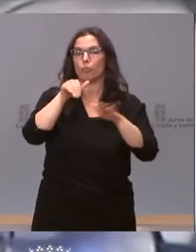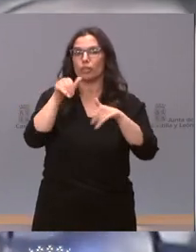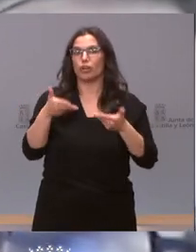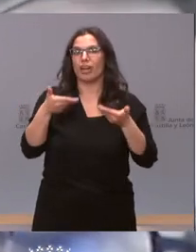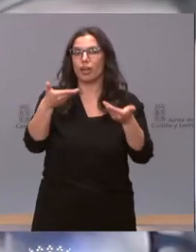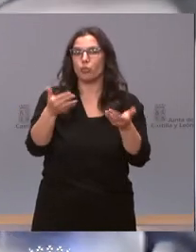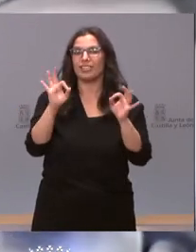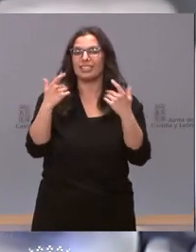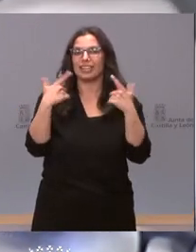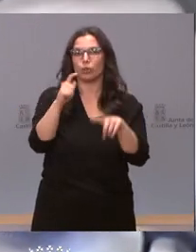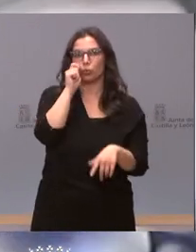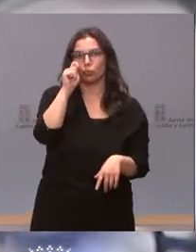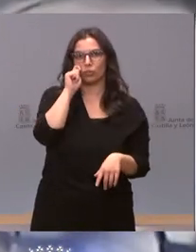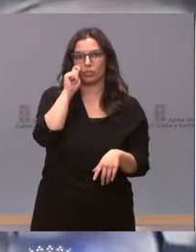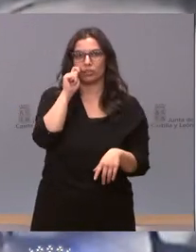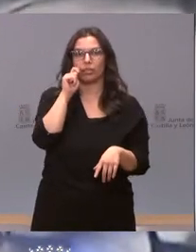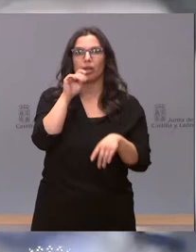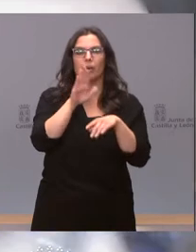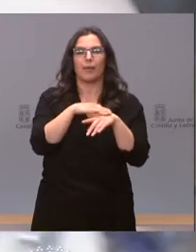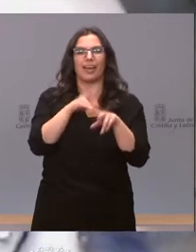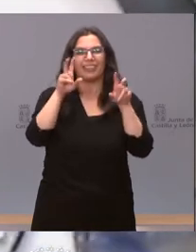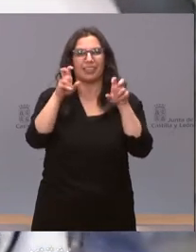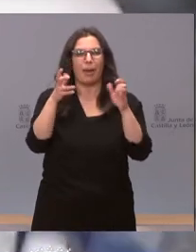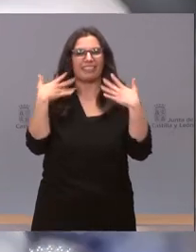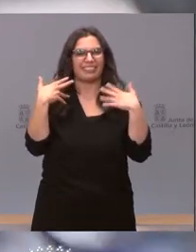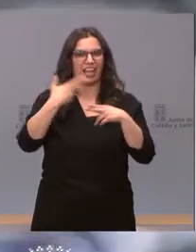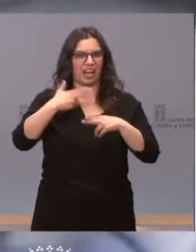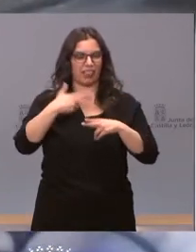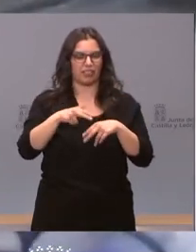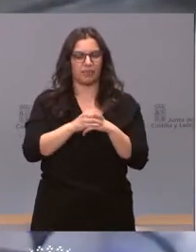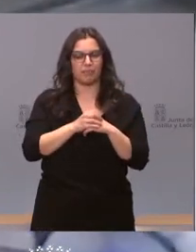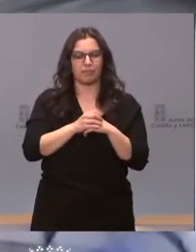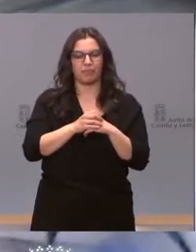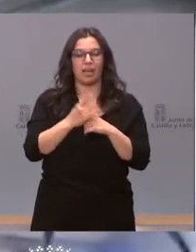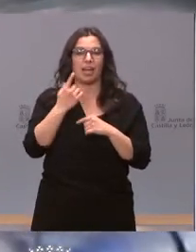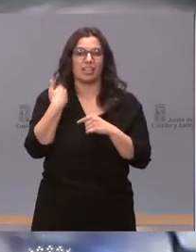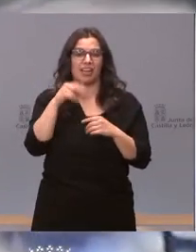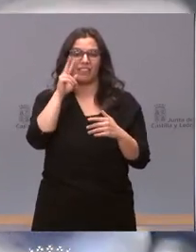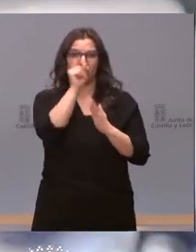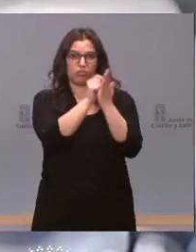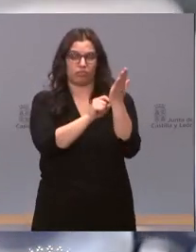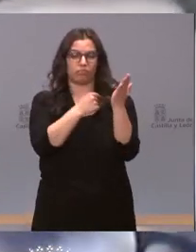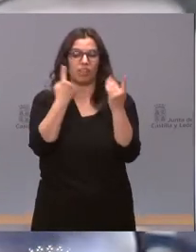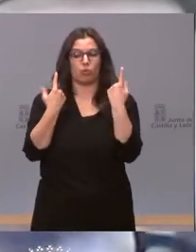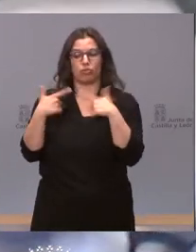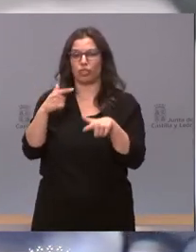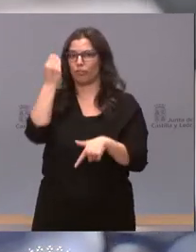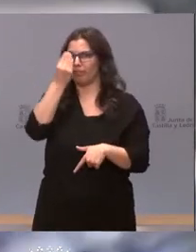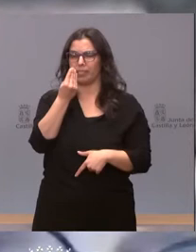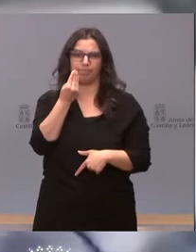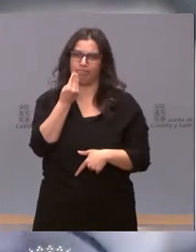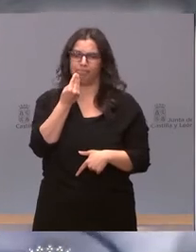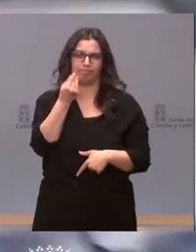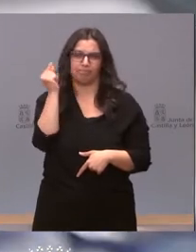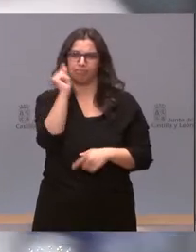sector turístico para la actuación en terrazas. Ya han surgido las primeras críticas del sector porque consideran que estas ayudas